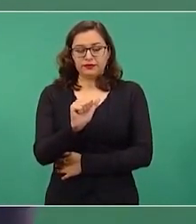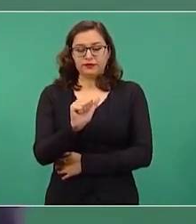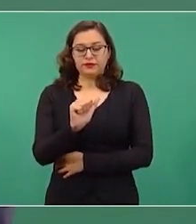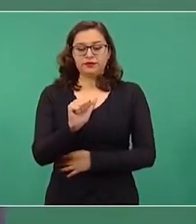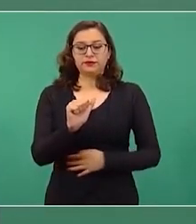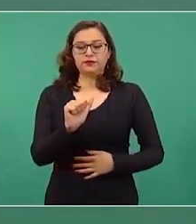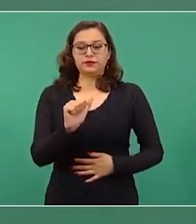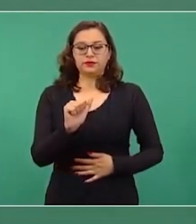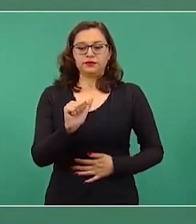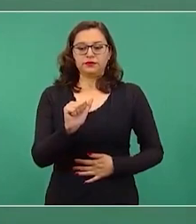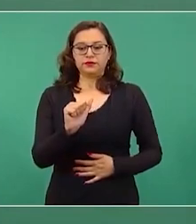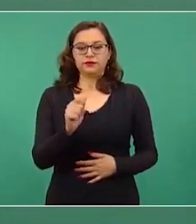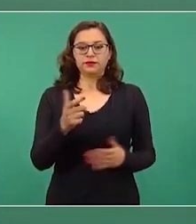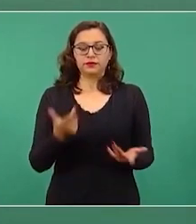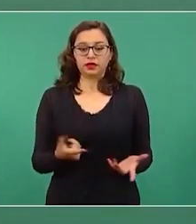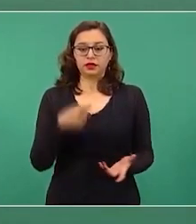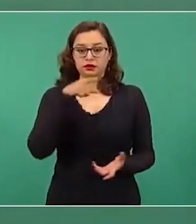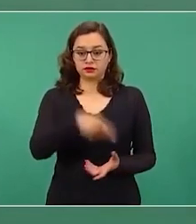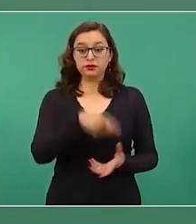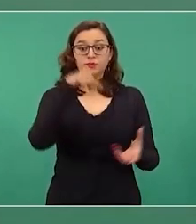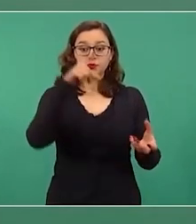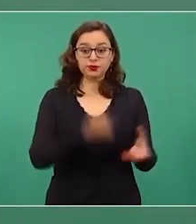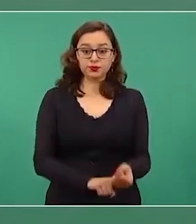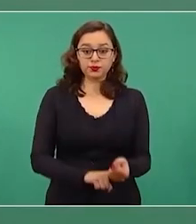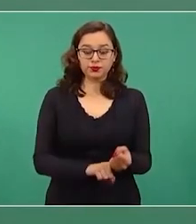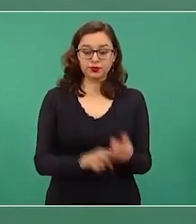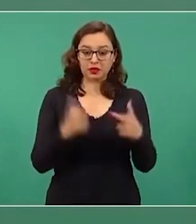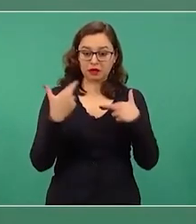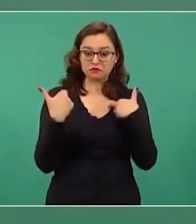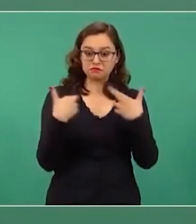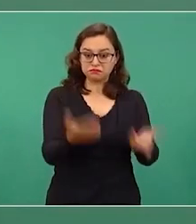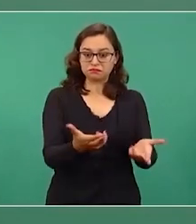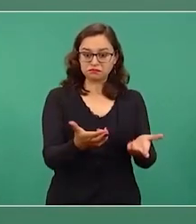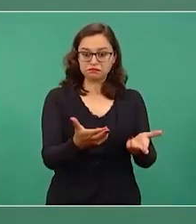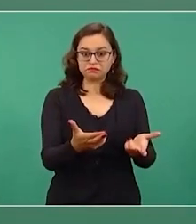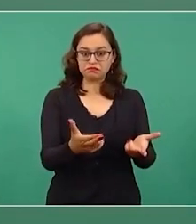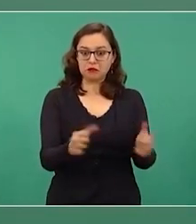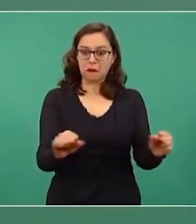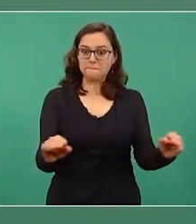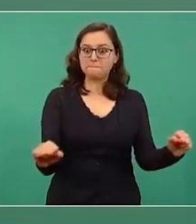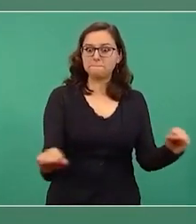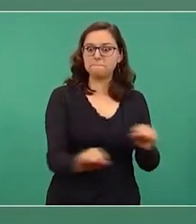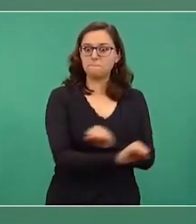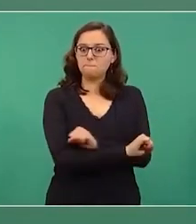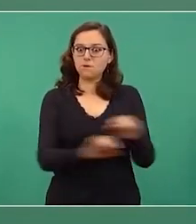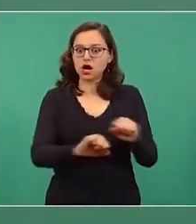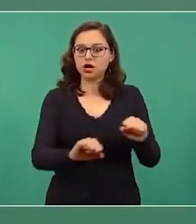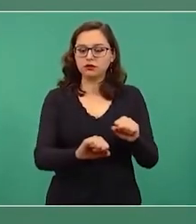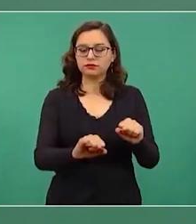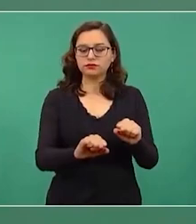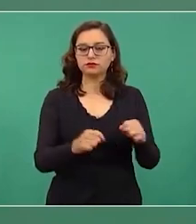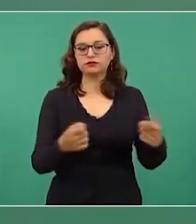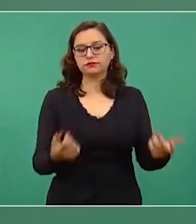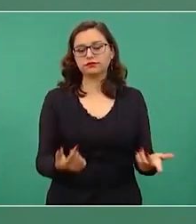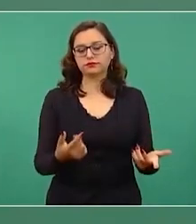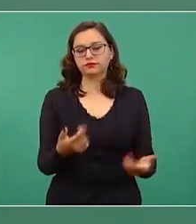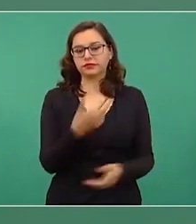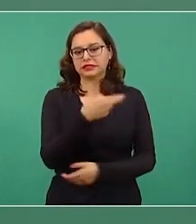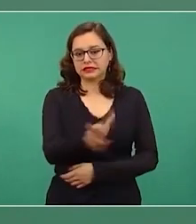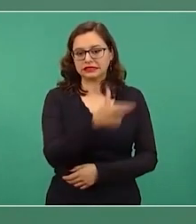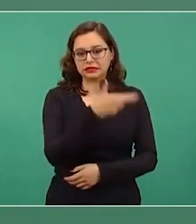unas bombas y perdieron la vida los dueños de un